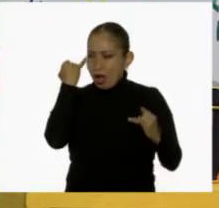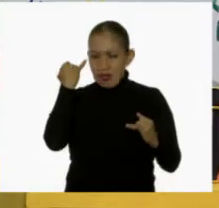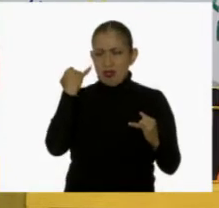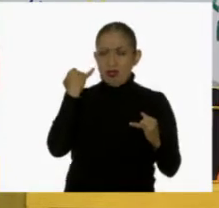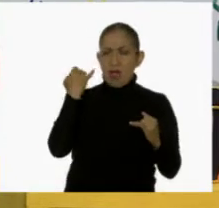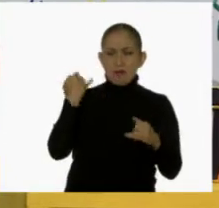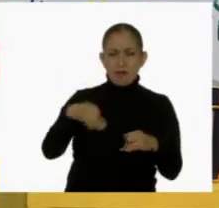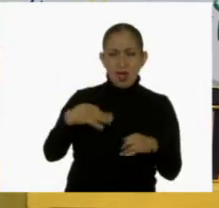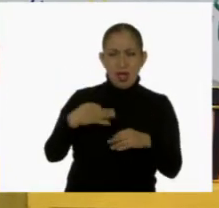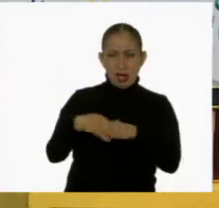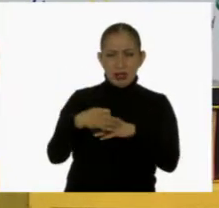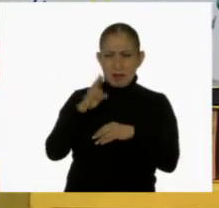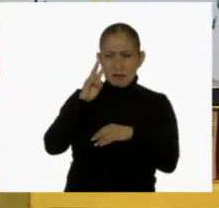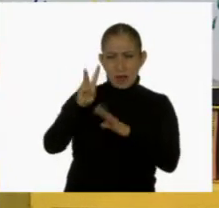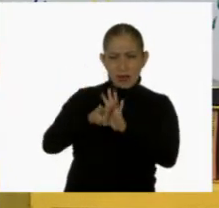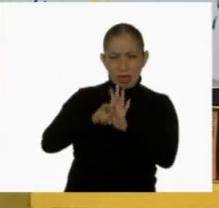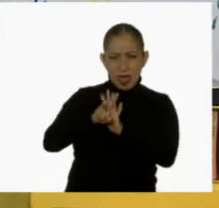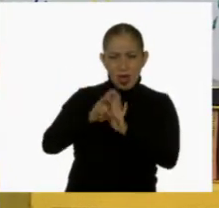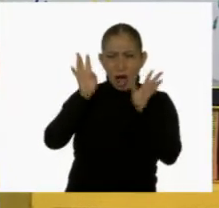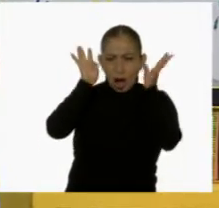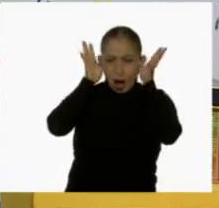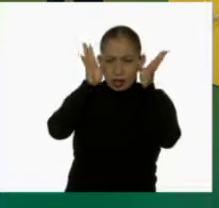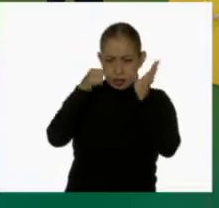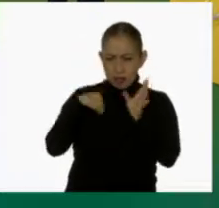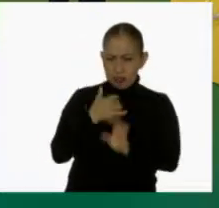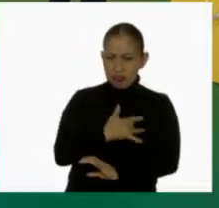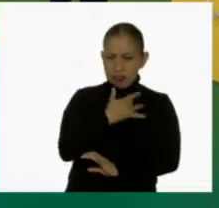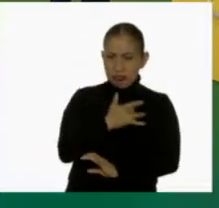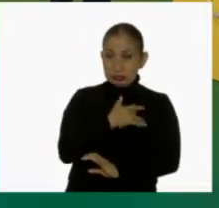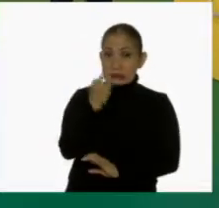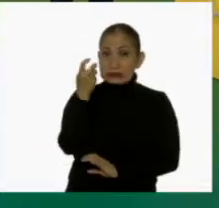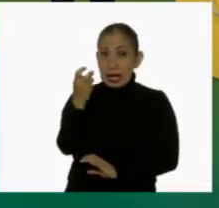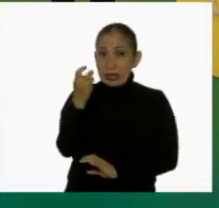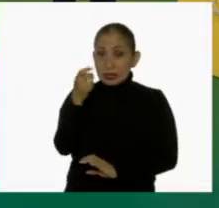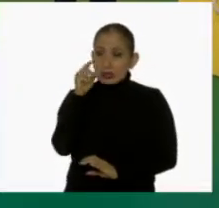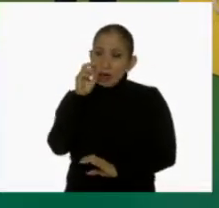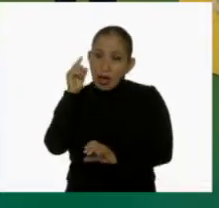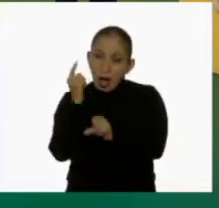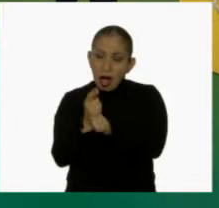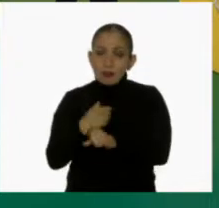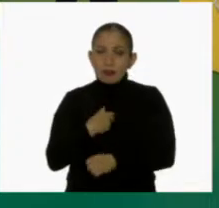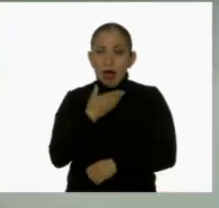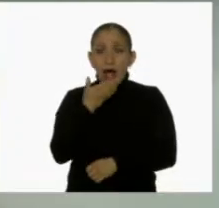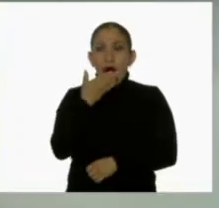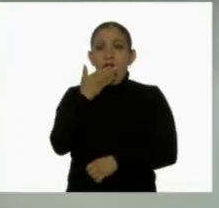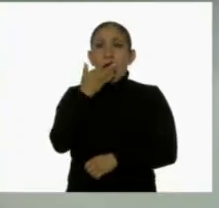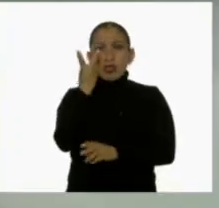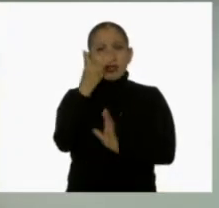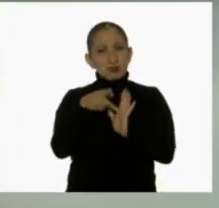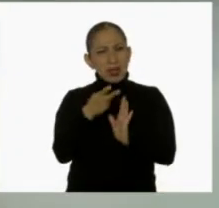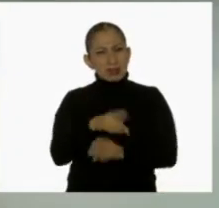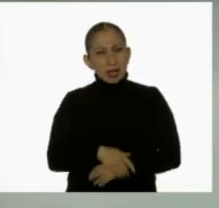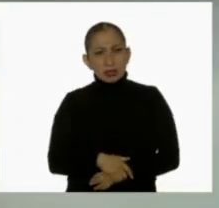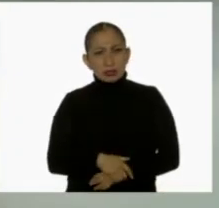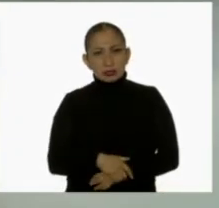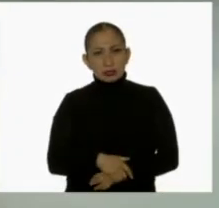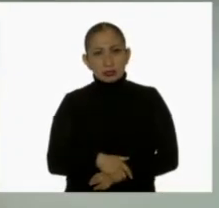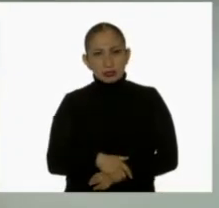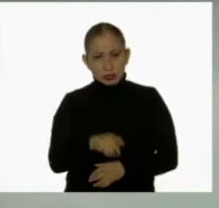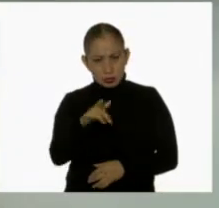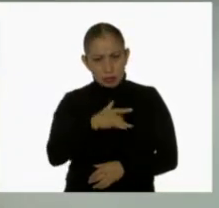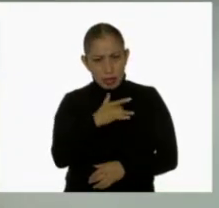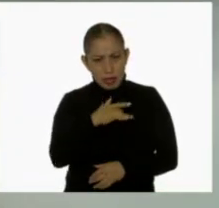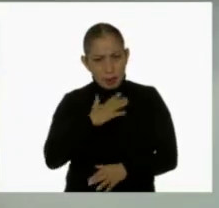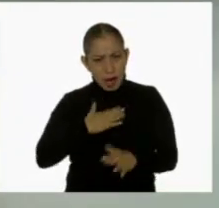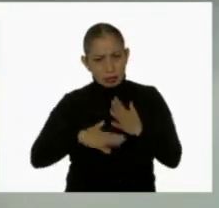Mientras veíamos la cápsula de ojo listo, me dio la impresión exactamente que te vi bostezar un par de veces. ¿Será que te